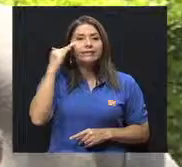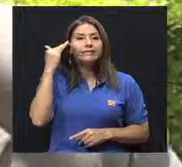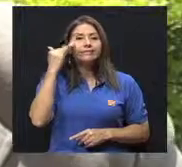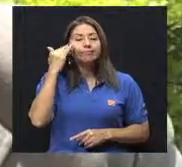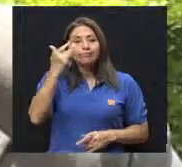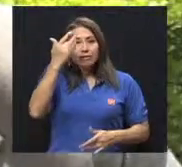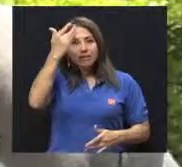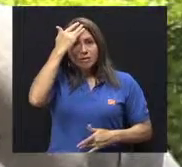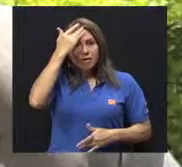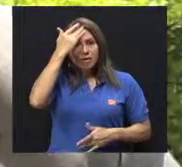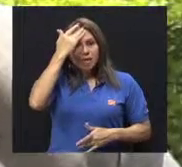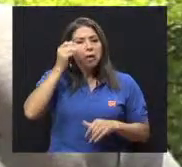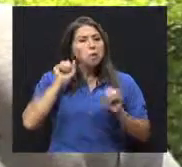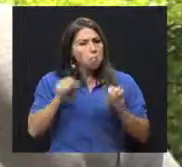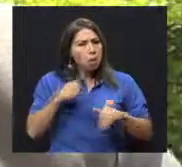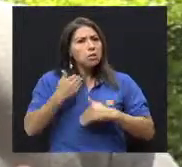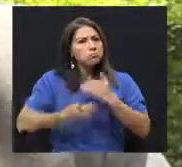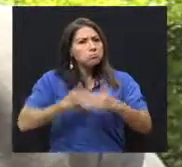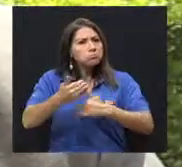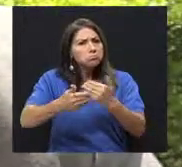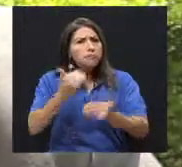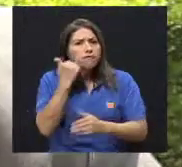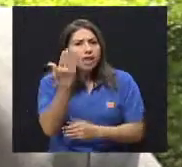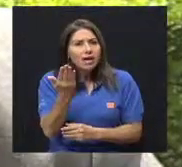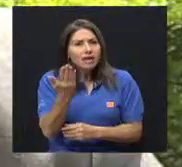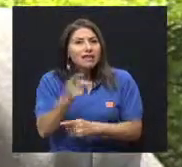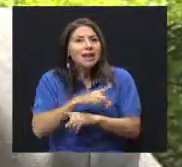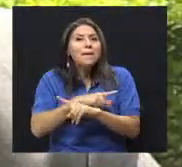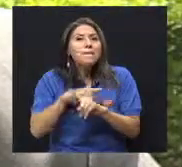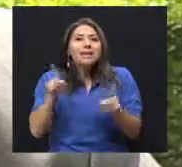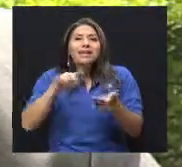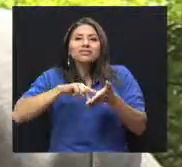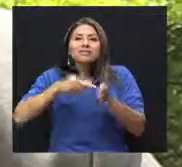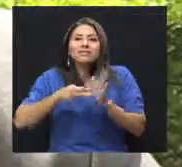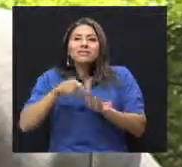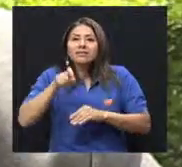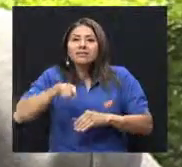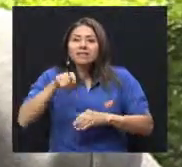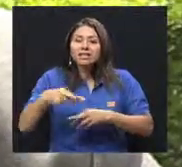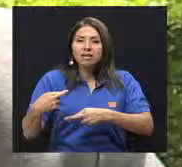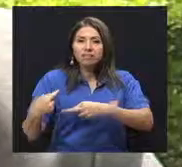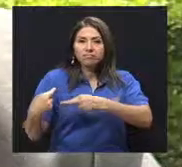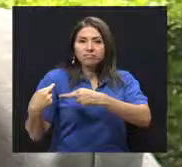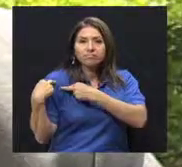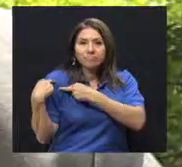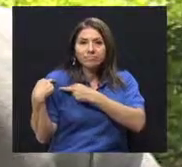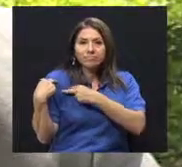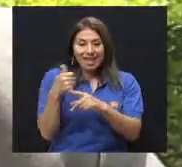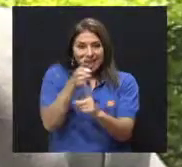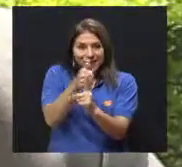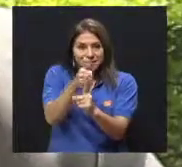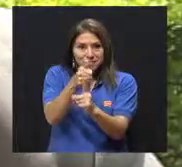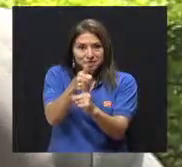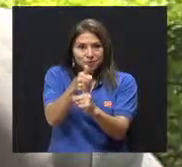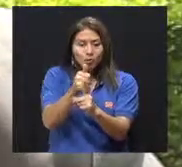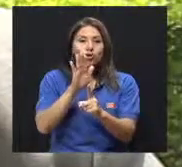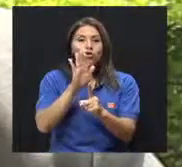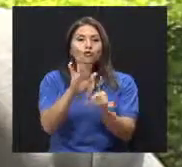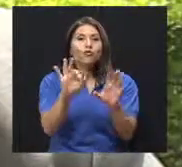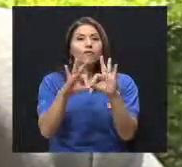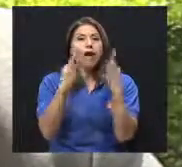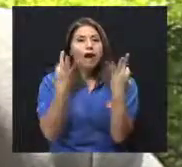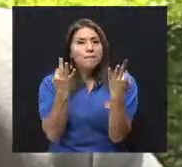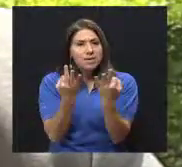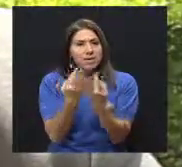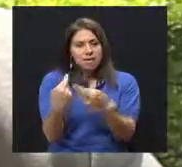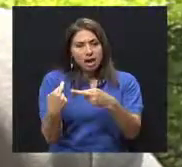fácil de llevar, pero que si no implica una responsabilidad de él, de su núcleo familiar,